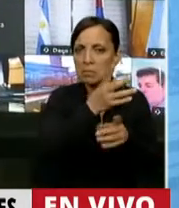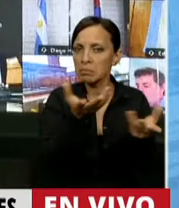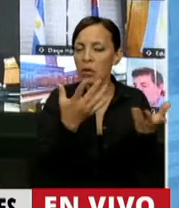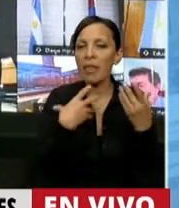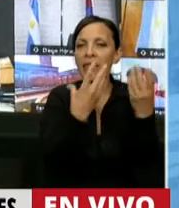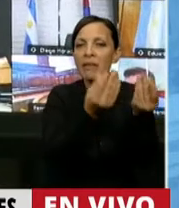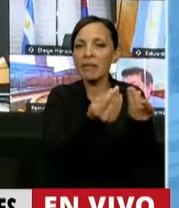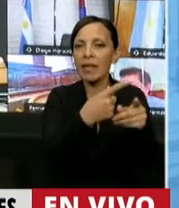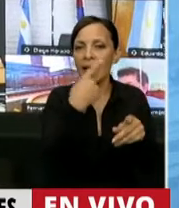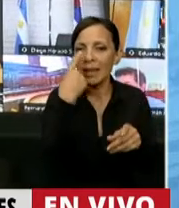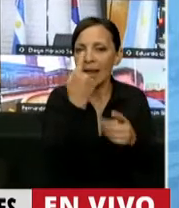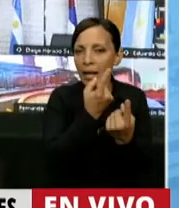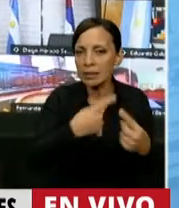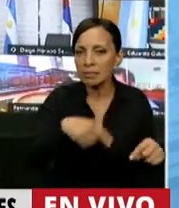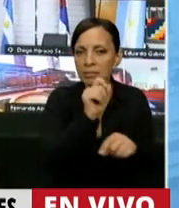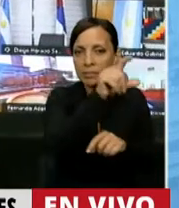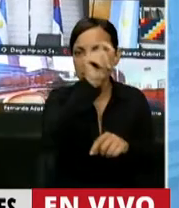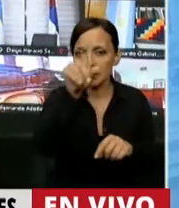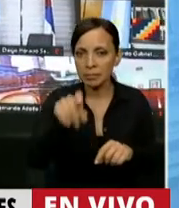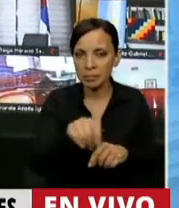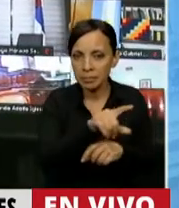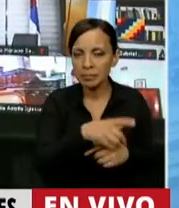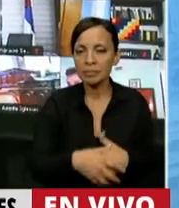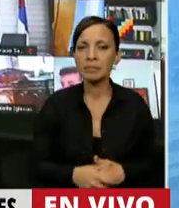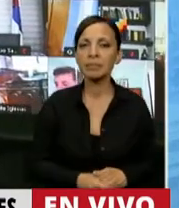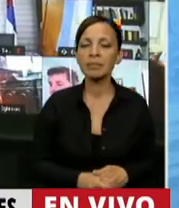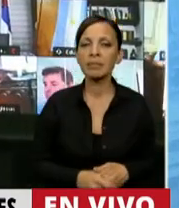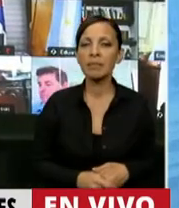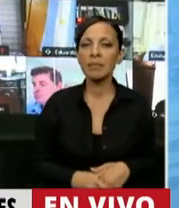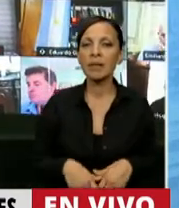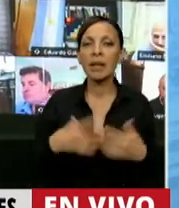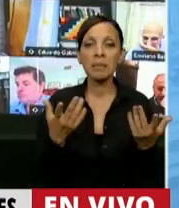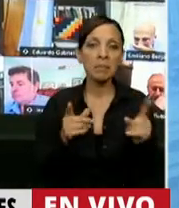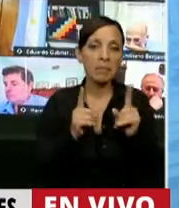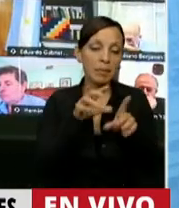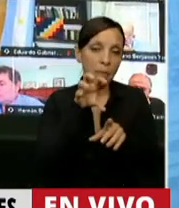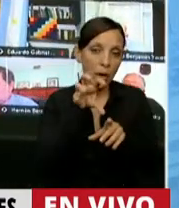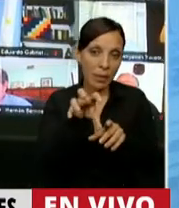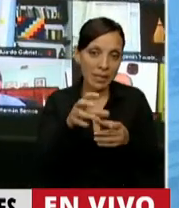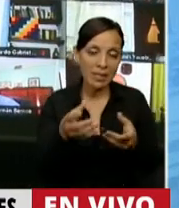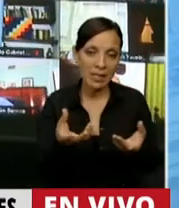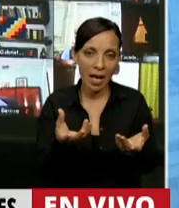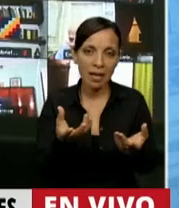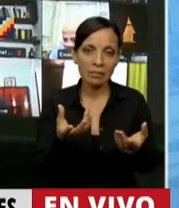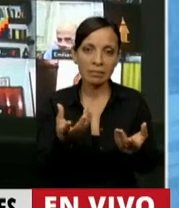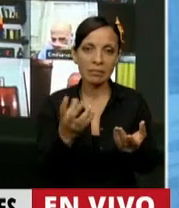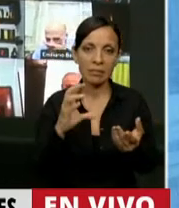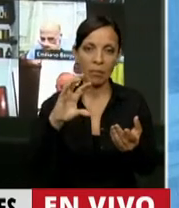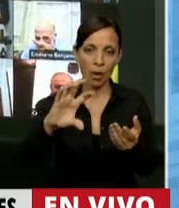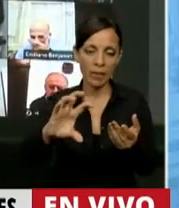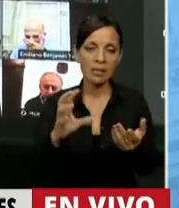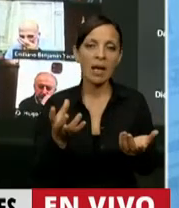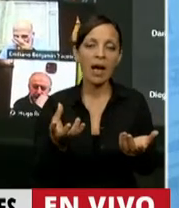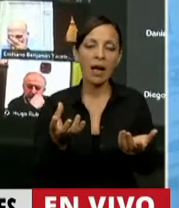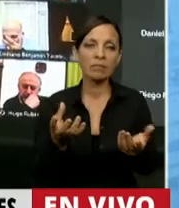defendiendo los intereses de las provincias. Como la provincia en sí misma es, digamos,